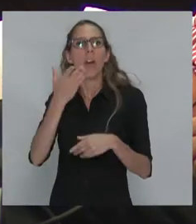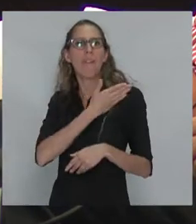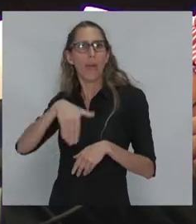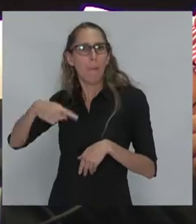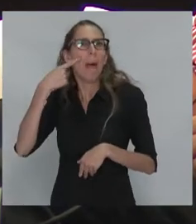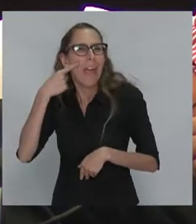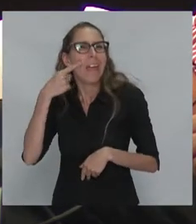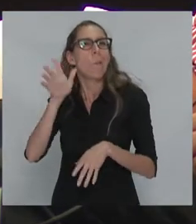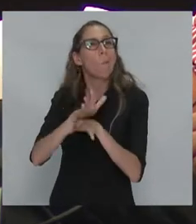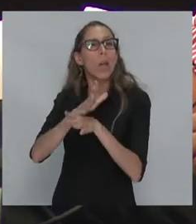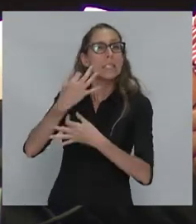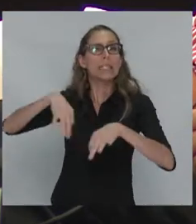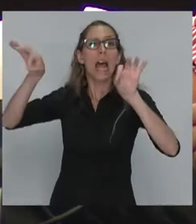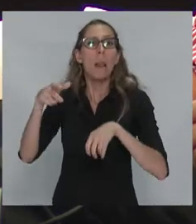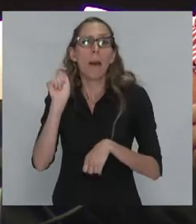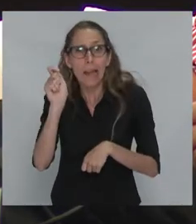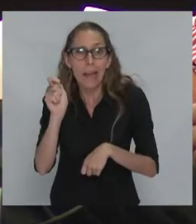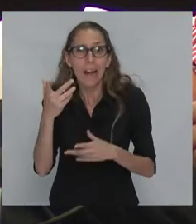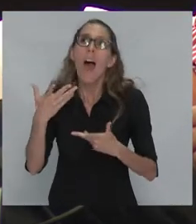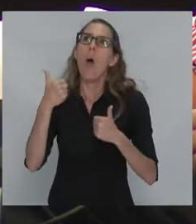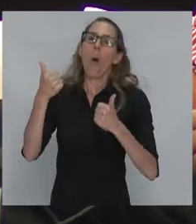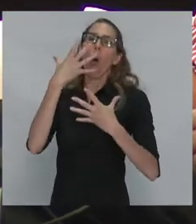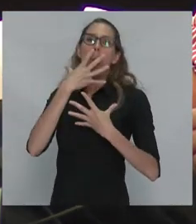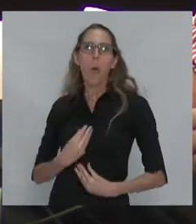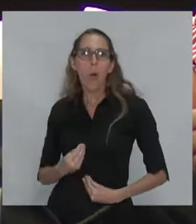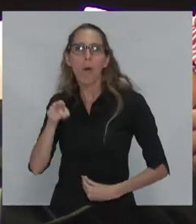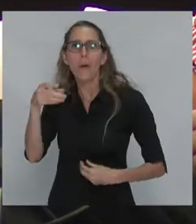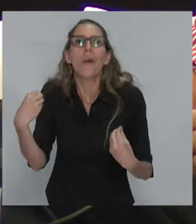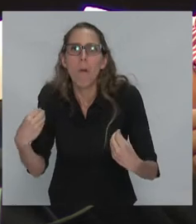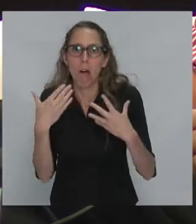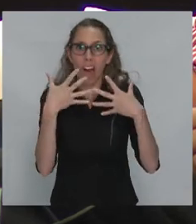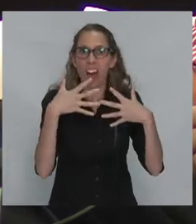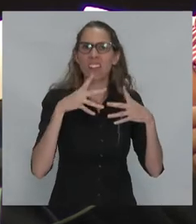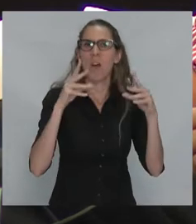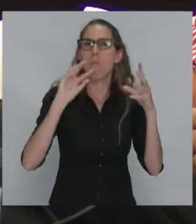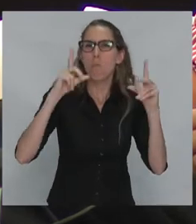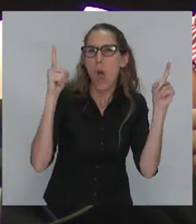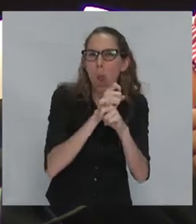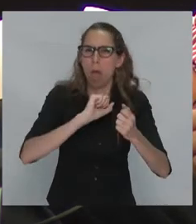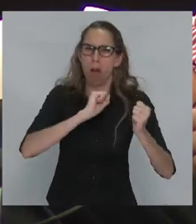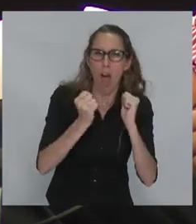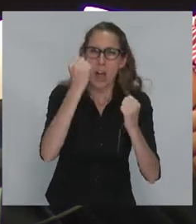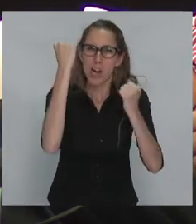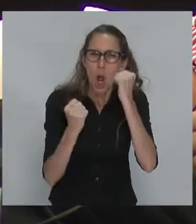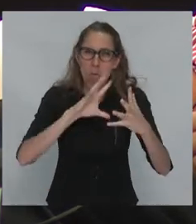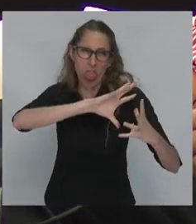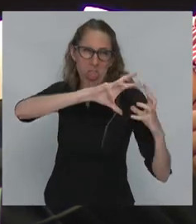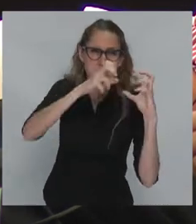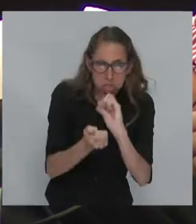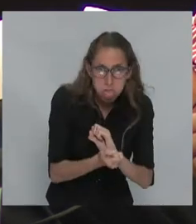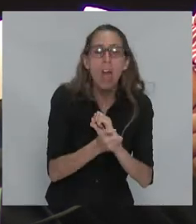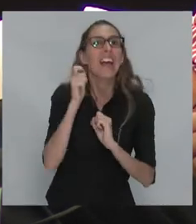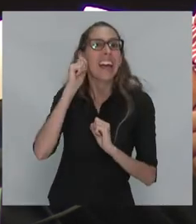Monetario Internacional fue la crisis, la gran crisis financiera y el G20, que le dieron